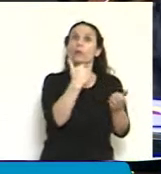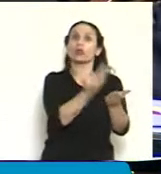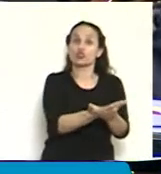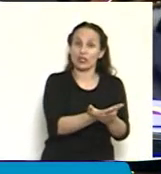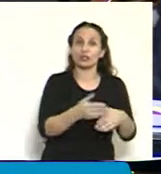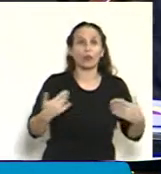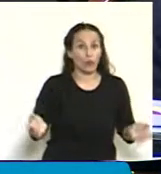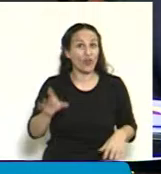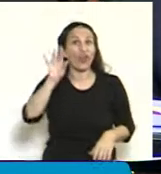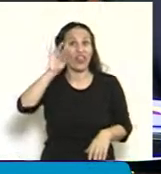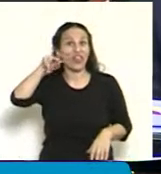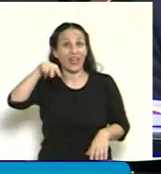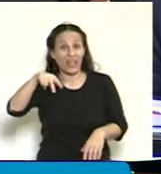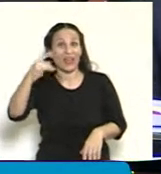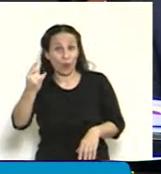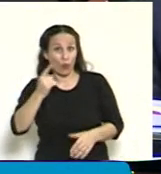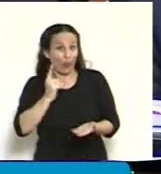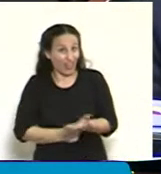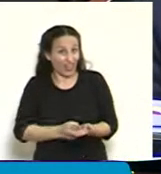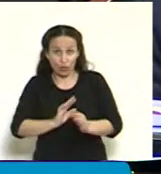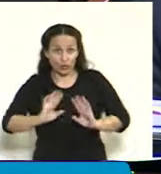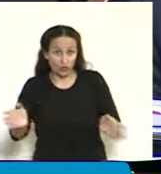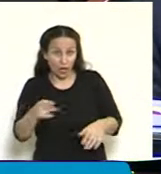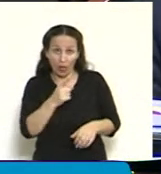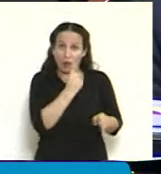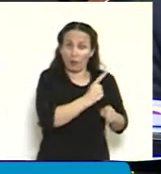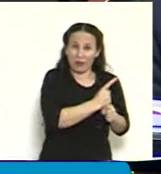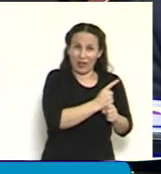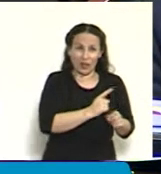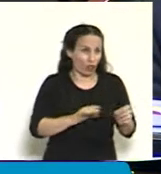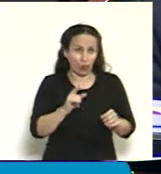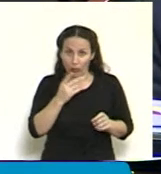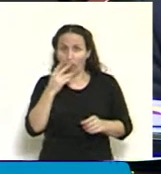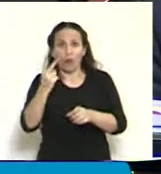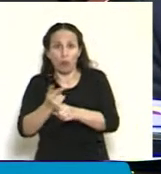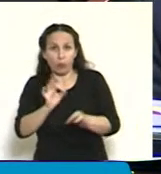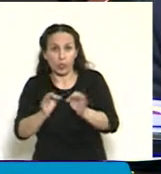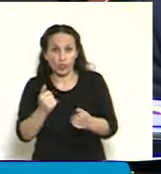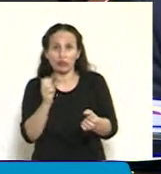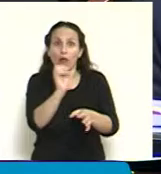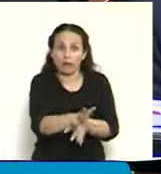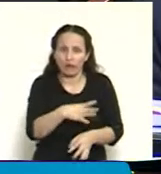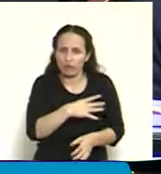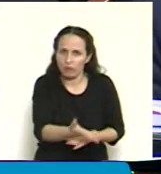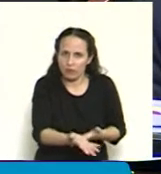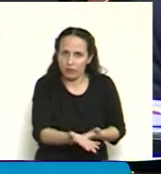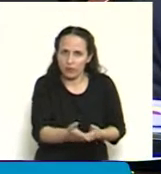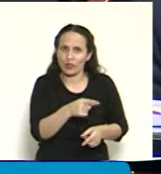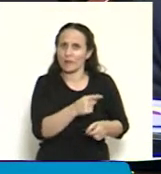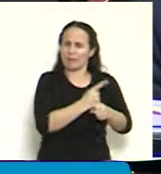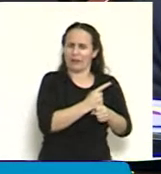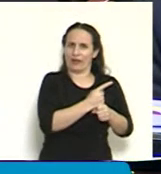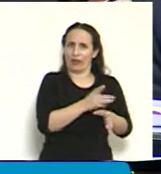decirle que el DNU fue dictado antes, inclusive que el proyecto ingresara a la Cámara de Origen. Para